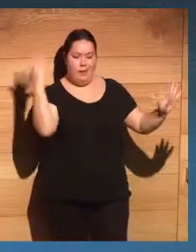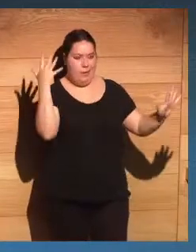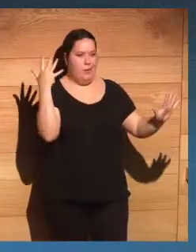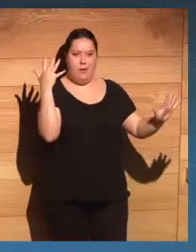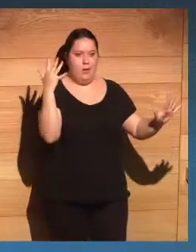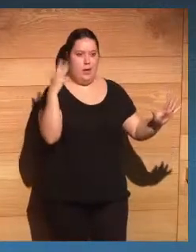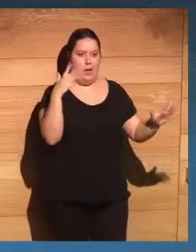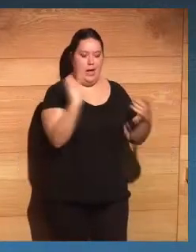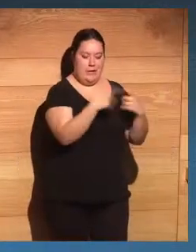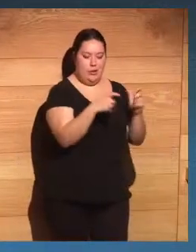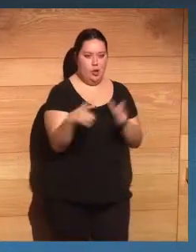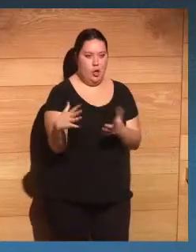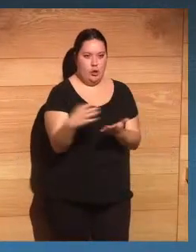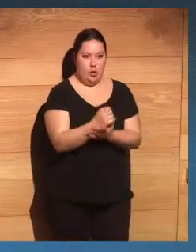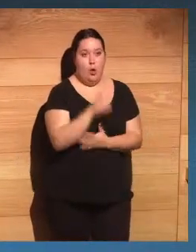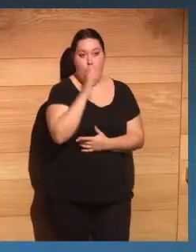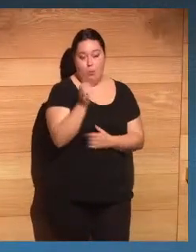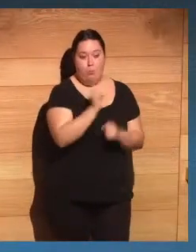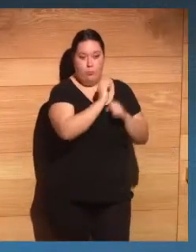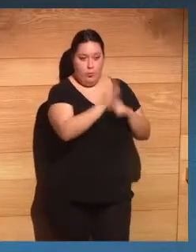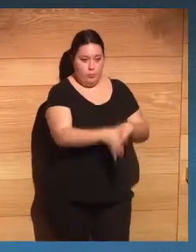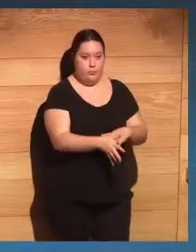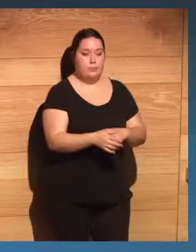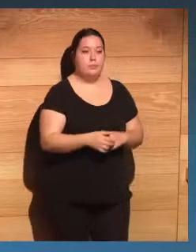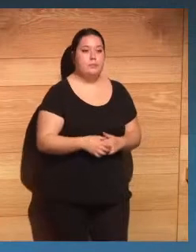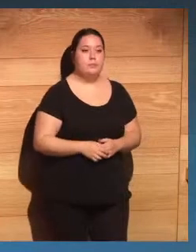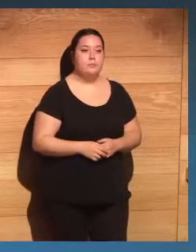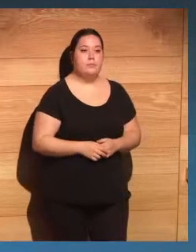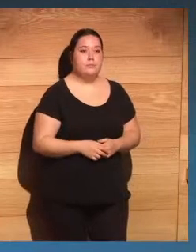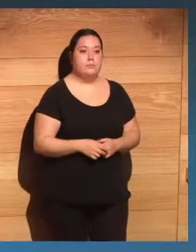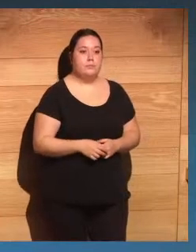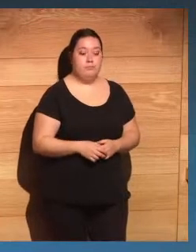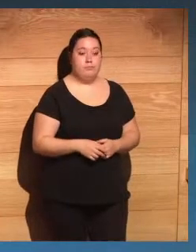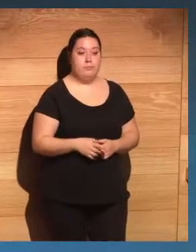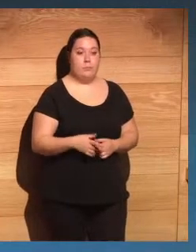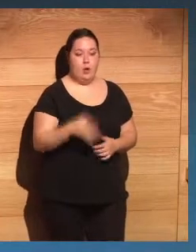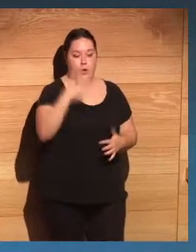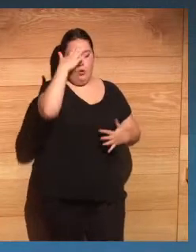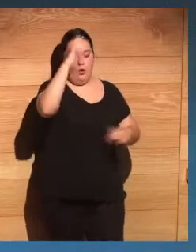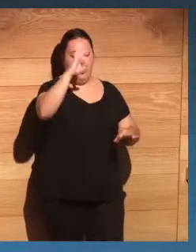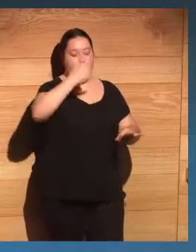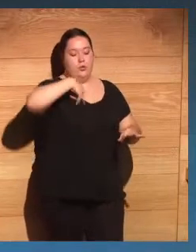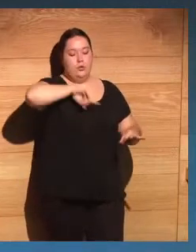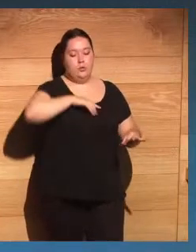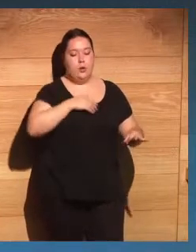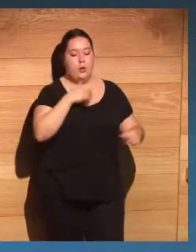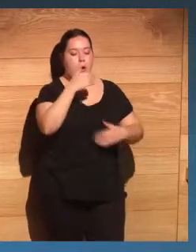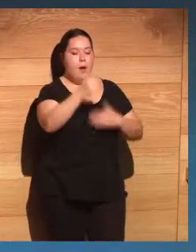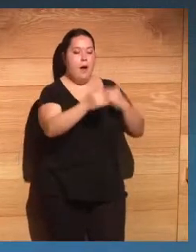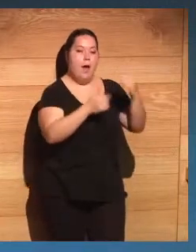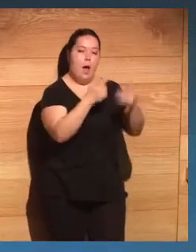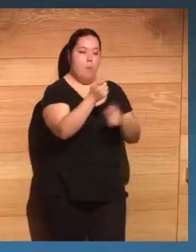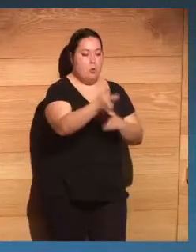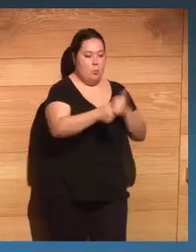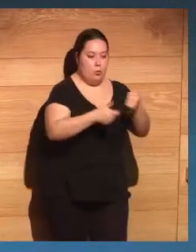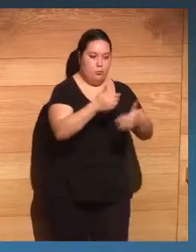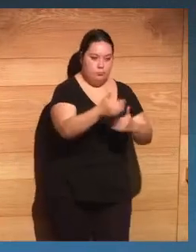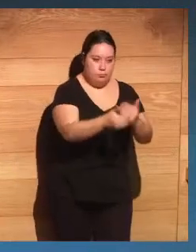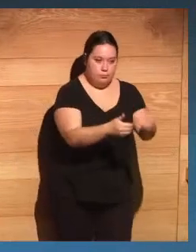todos los sectores por el COVID-19 y obviamente en ese sentido hemos ido avanzando poco a poco.